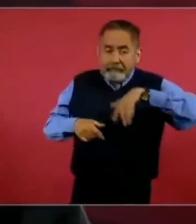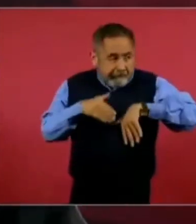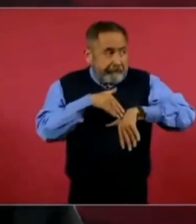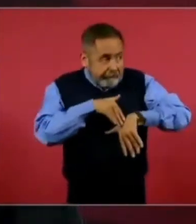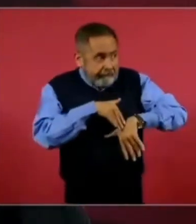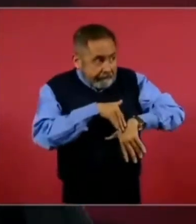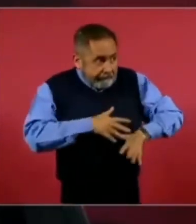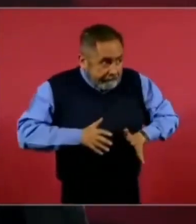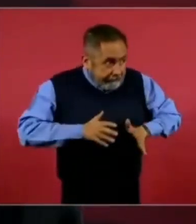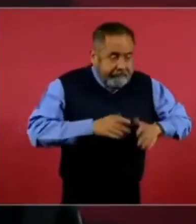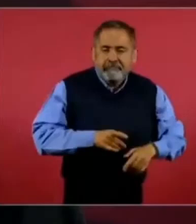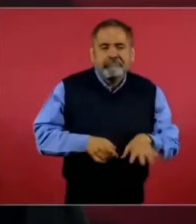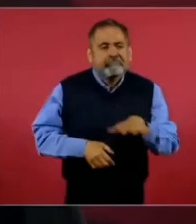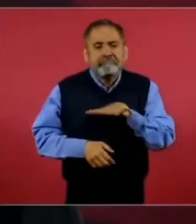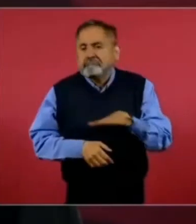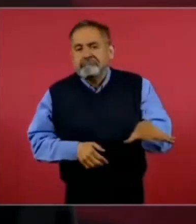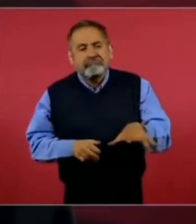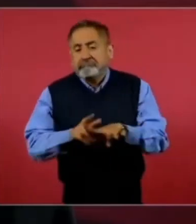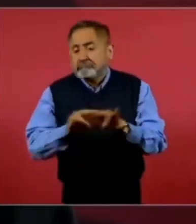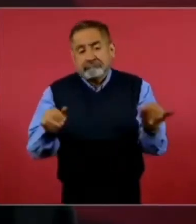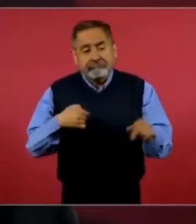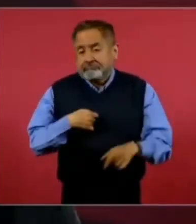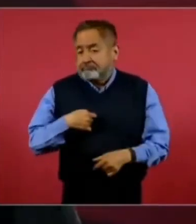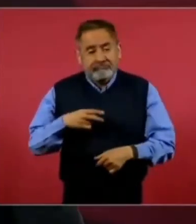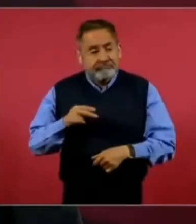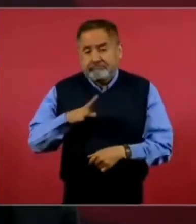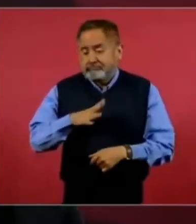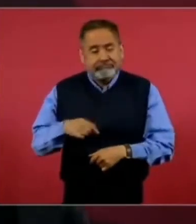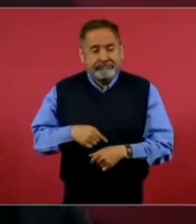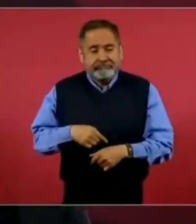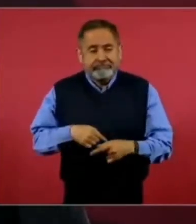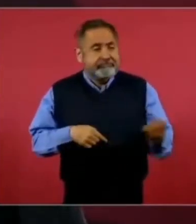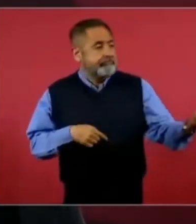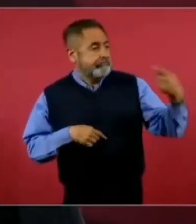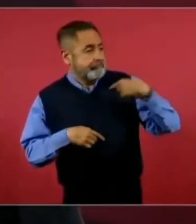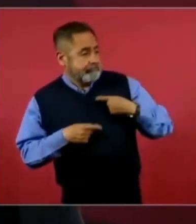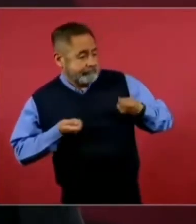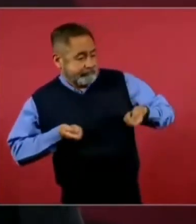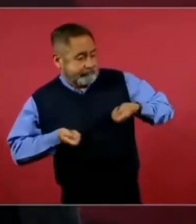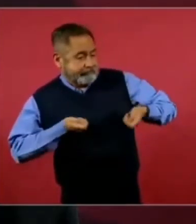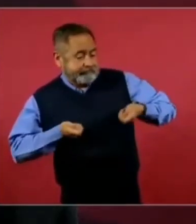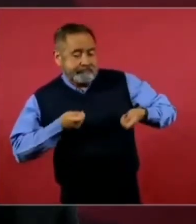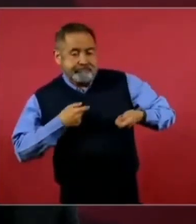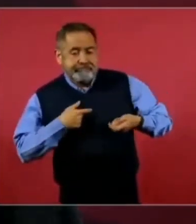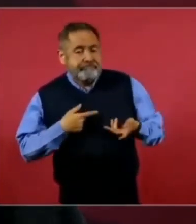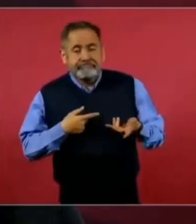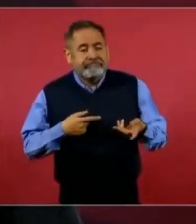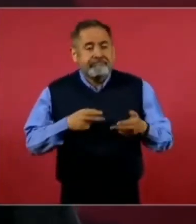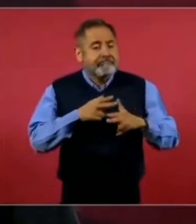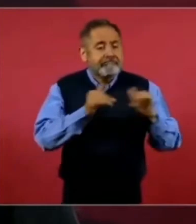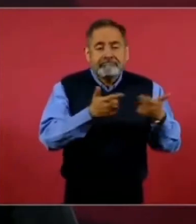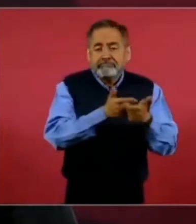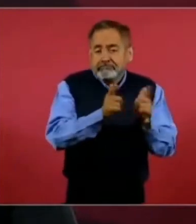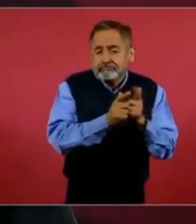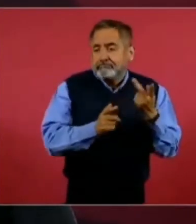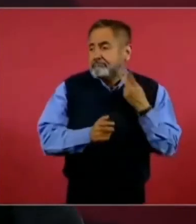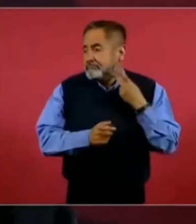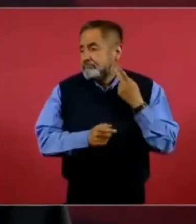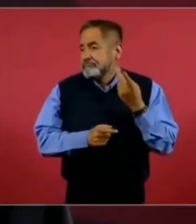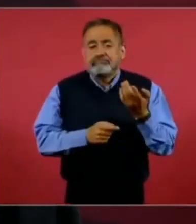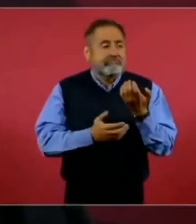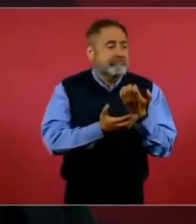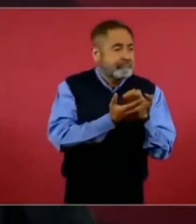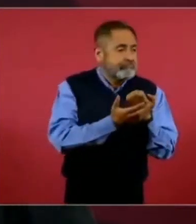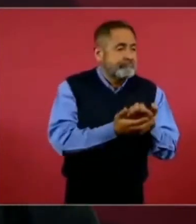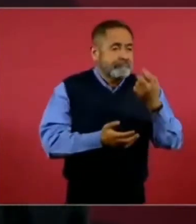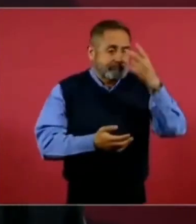económico, político, ni de